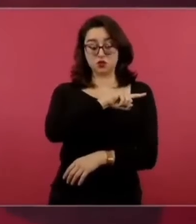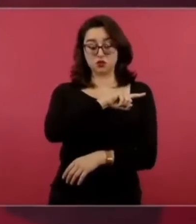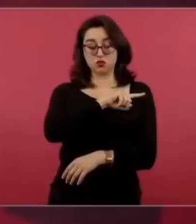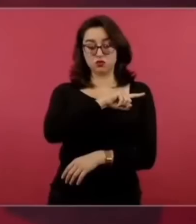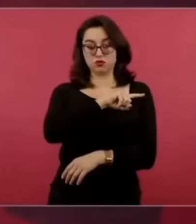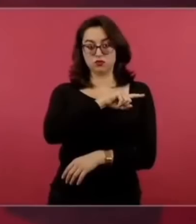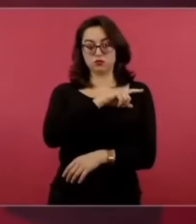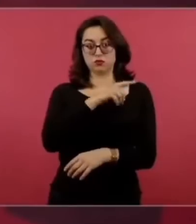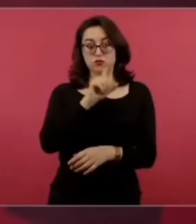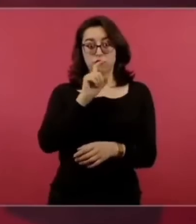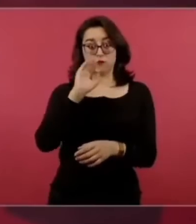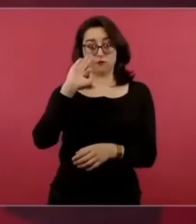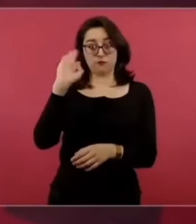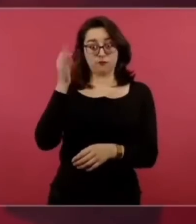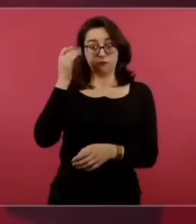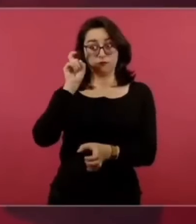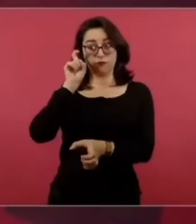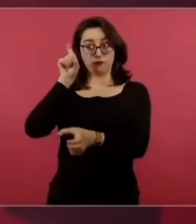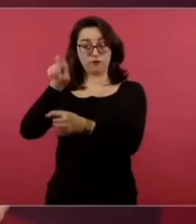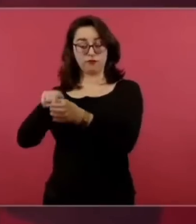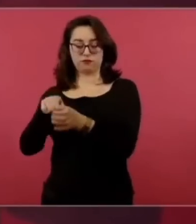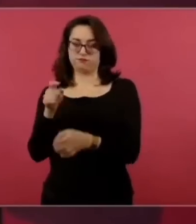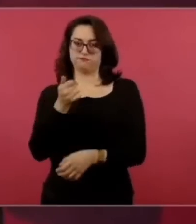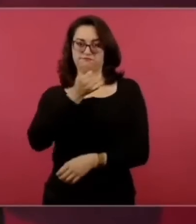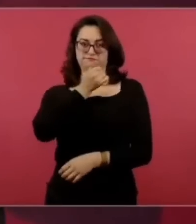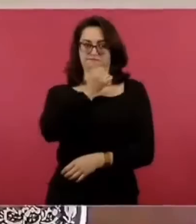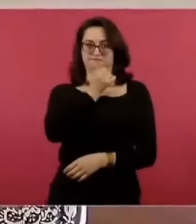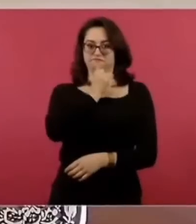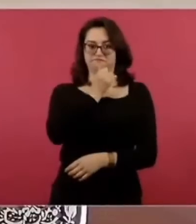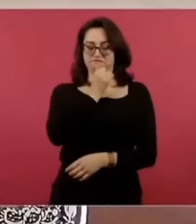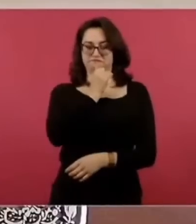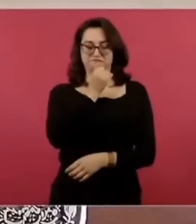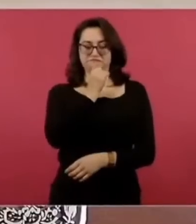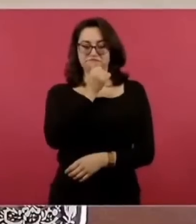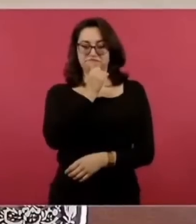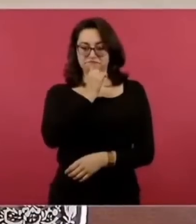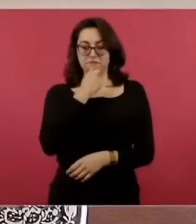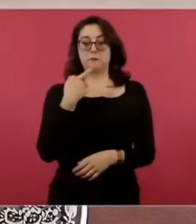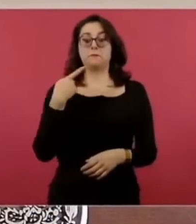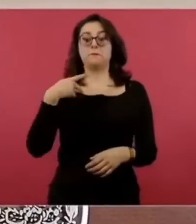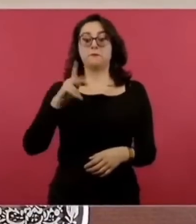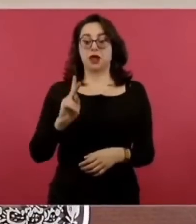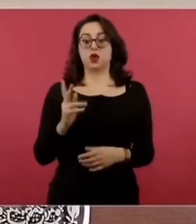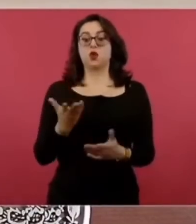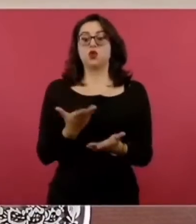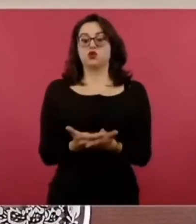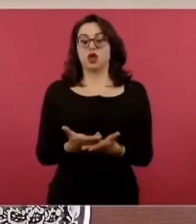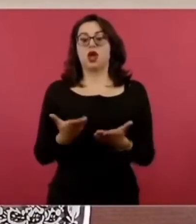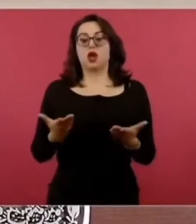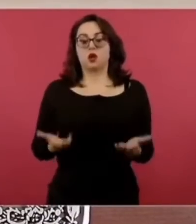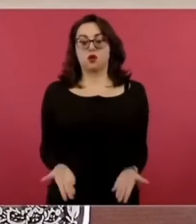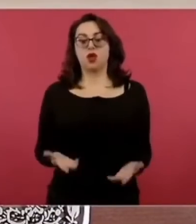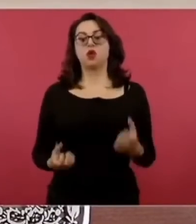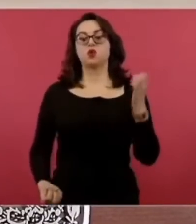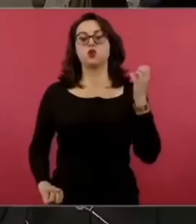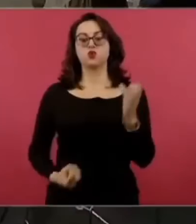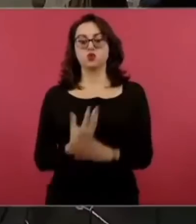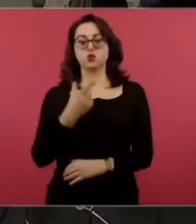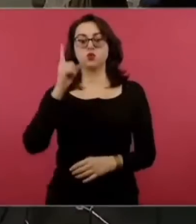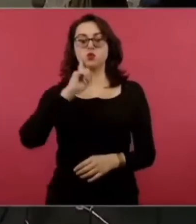a adherir al sistema de ims bienestar esto